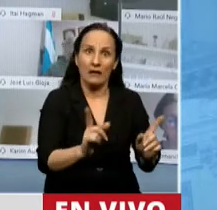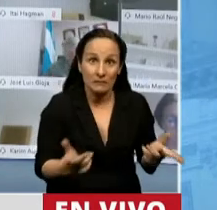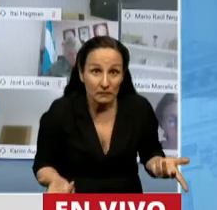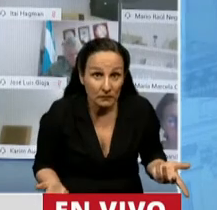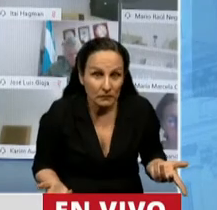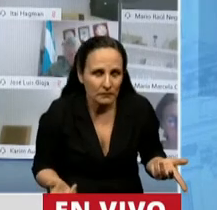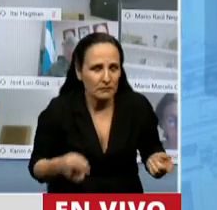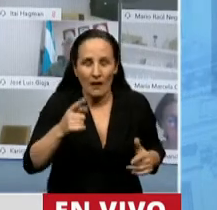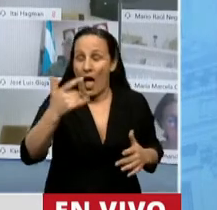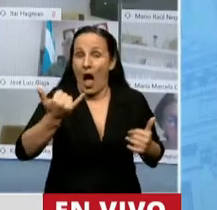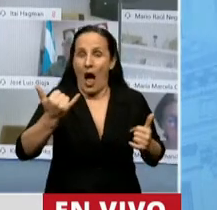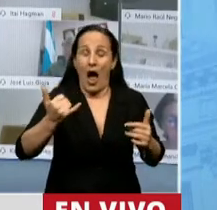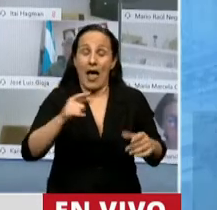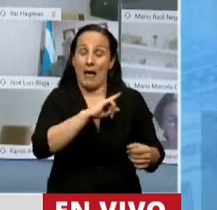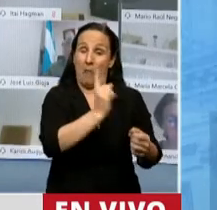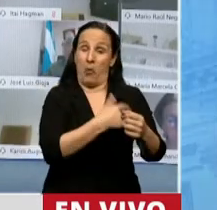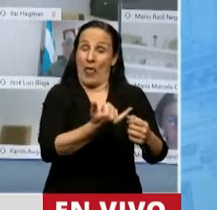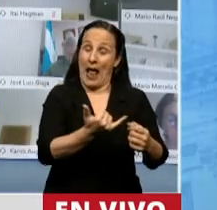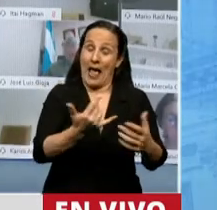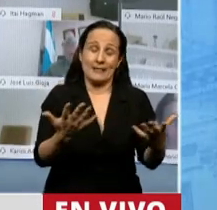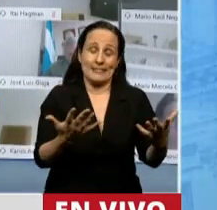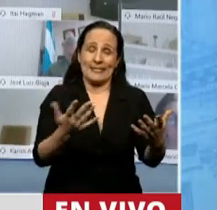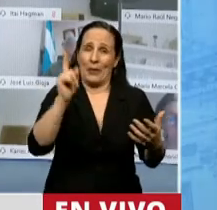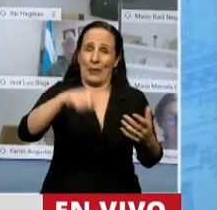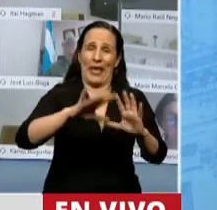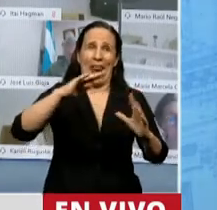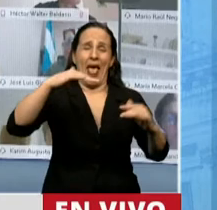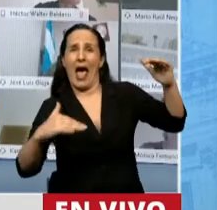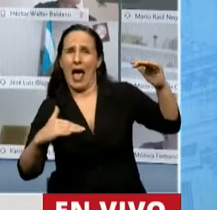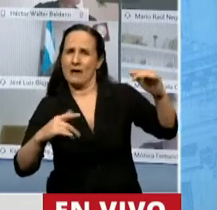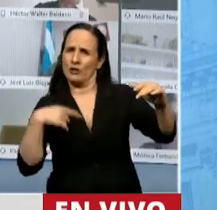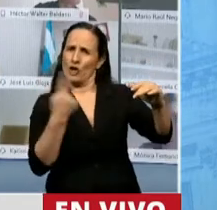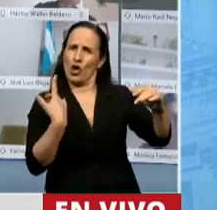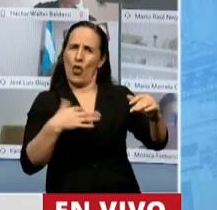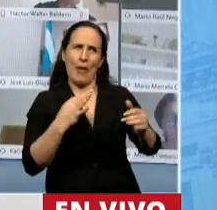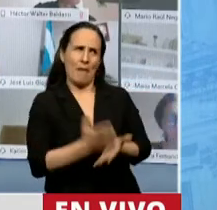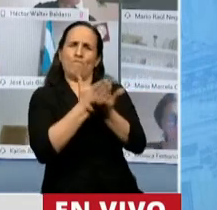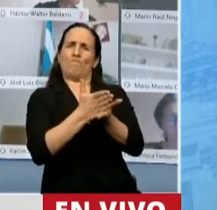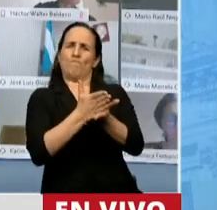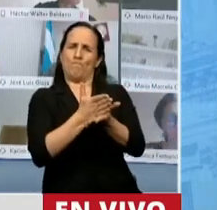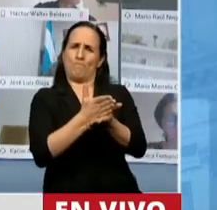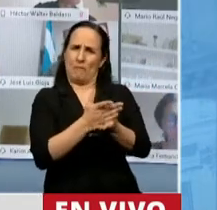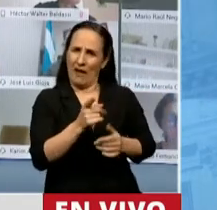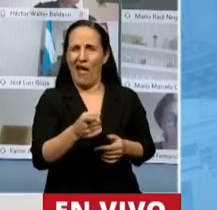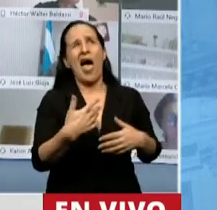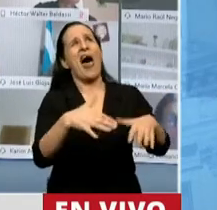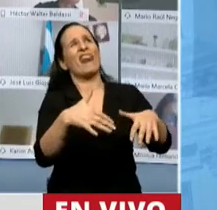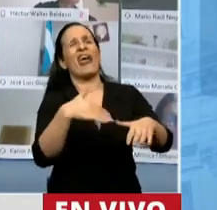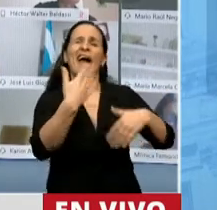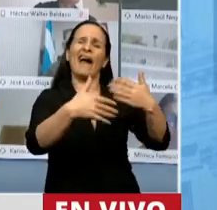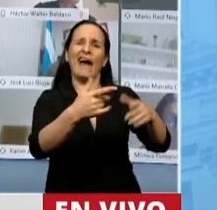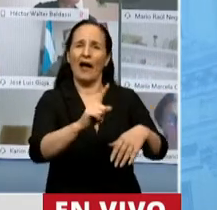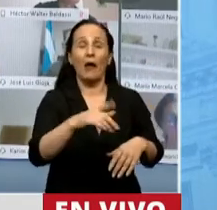desequilibrio tremendo con estos poderosos. Por eso tenemos que ser ásperos. Y no poder dejar pasar para que en el futuro